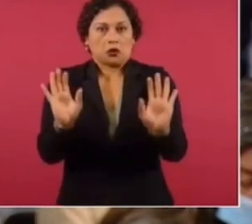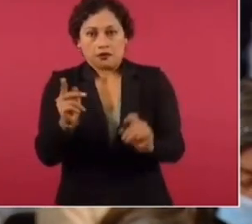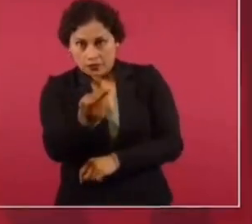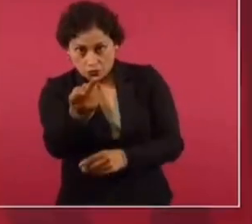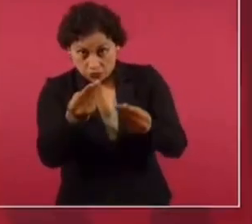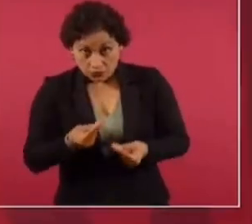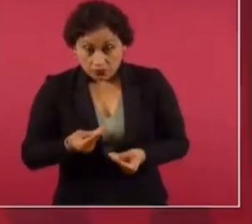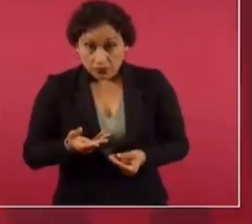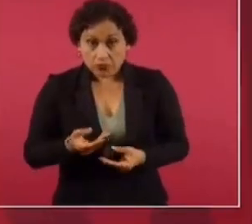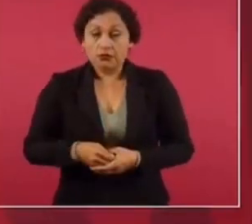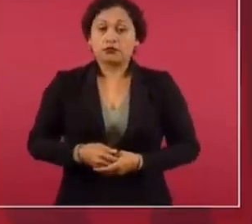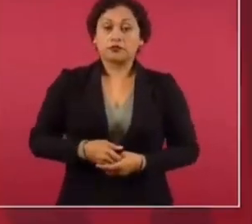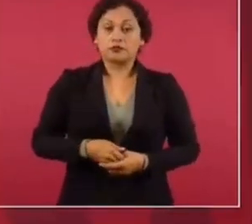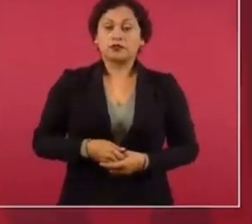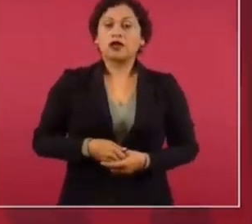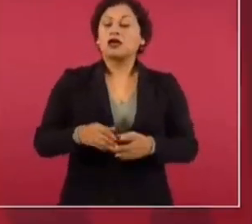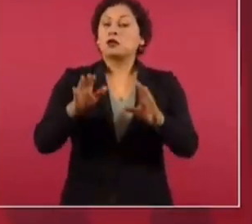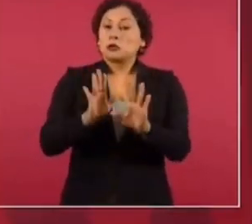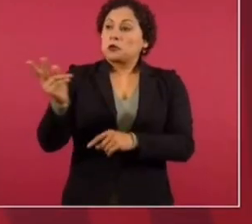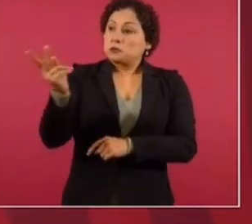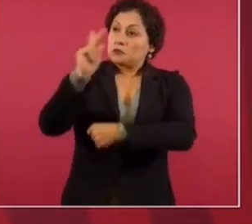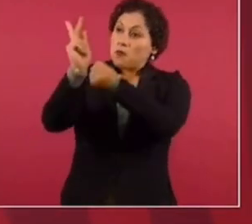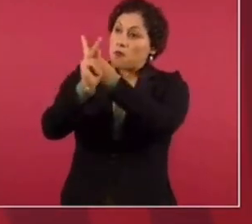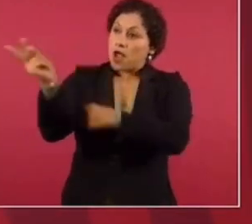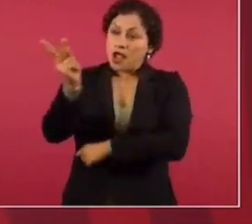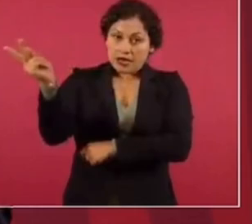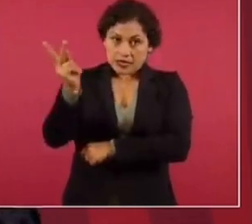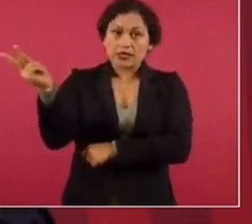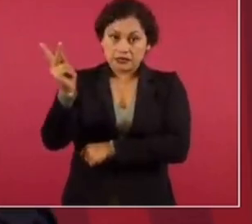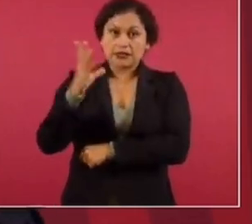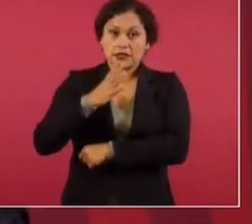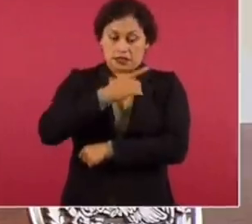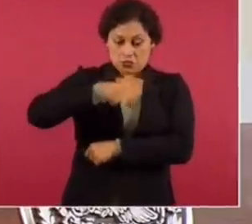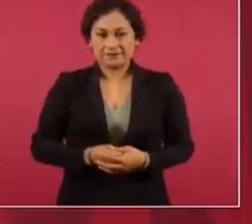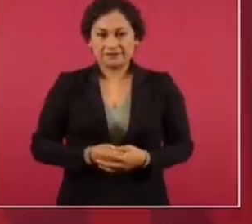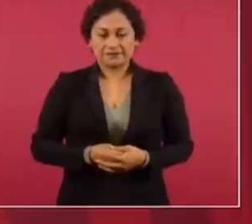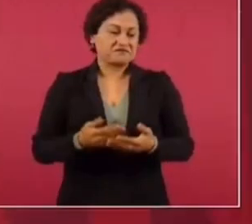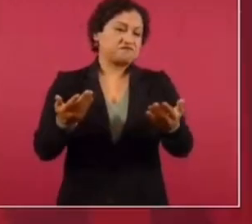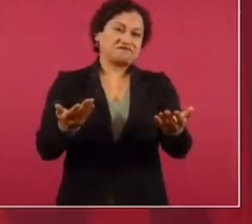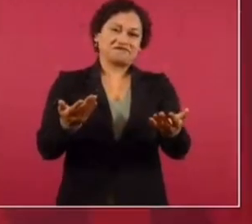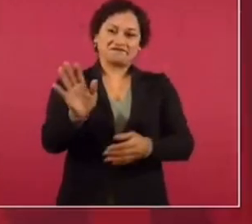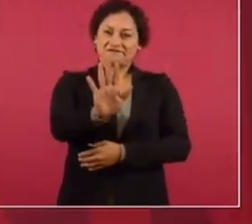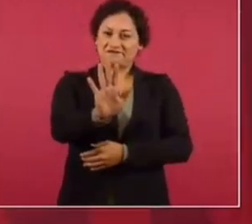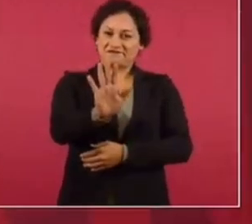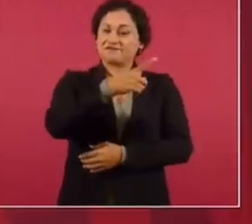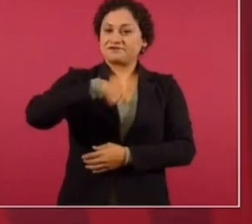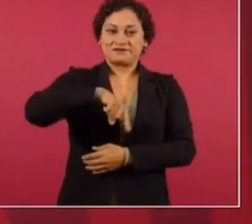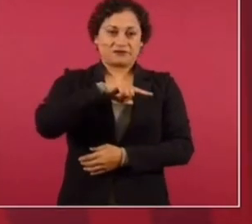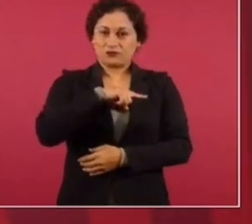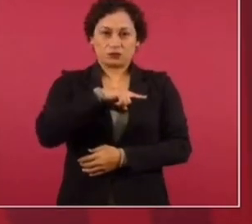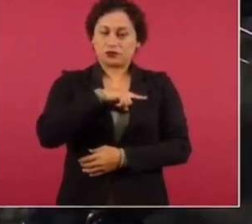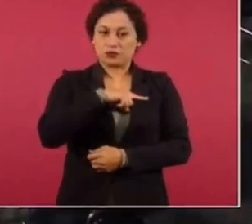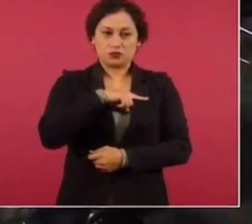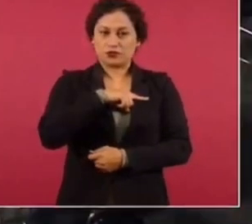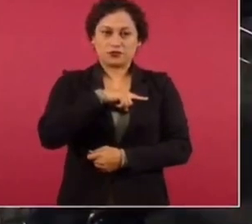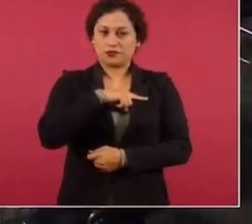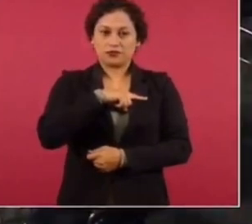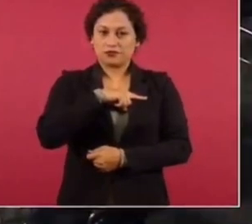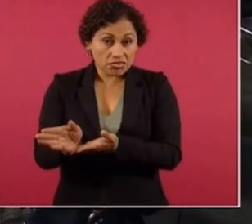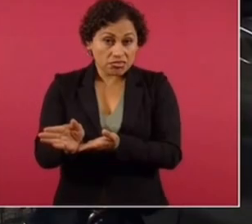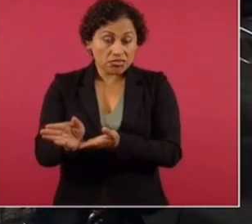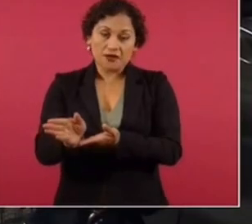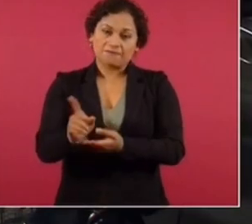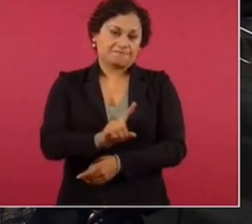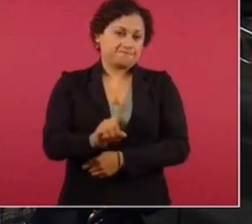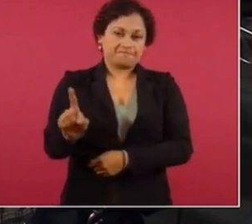conocer. Pues a los países involucrados y a otros más se les entregó nuestra propuesta. Nosotros no vamos a tener